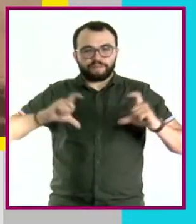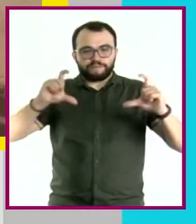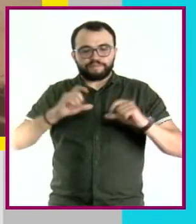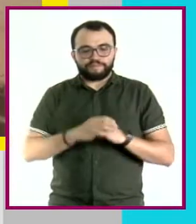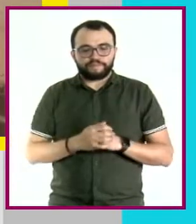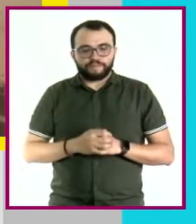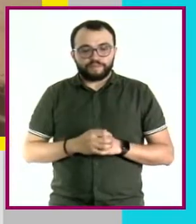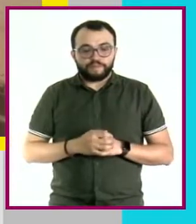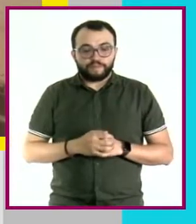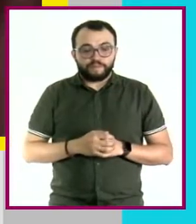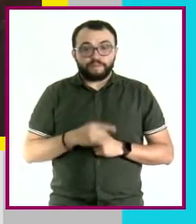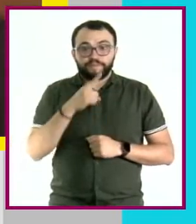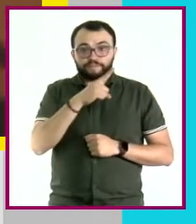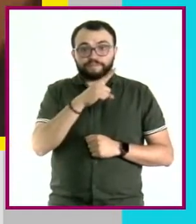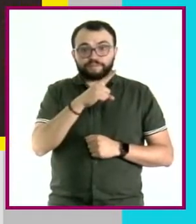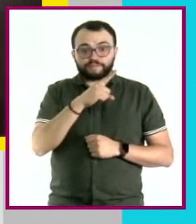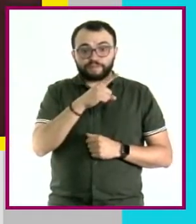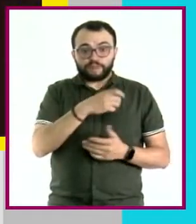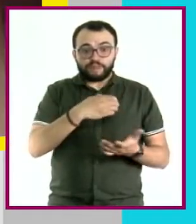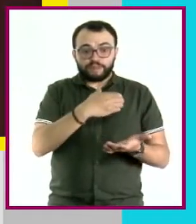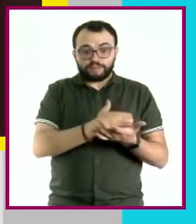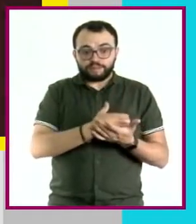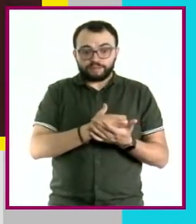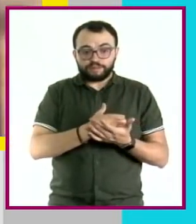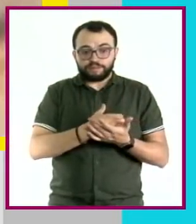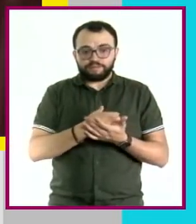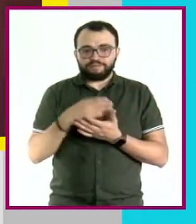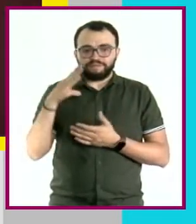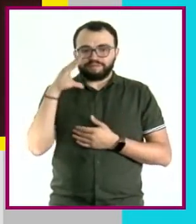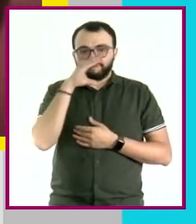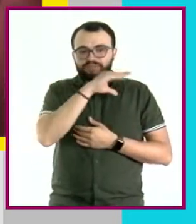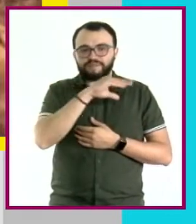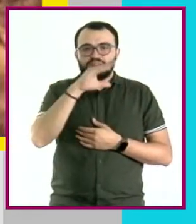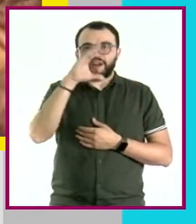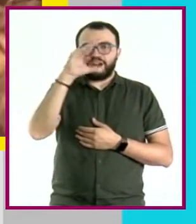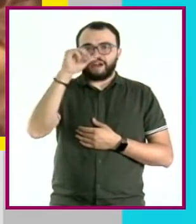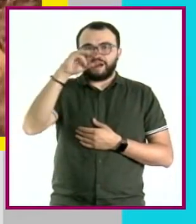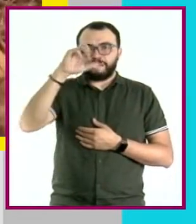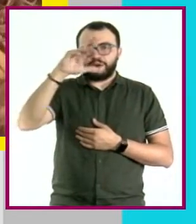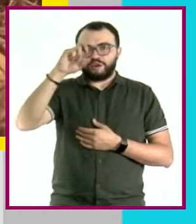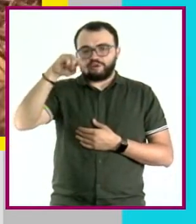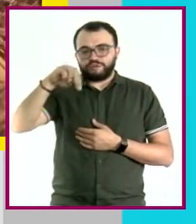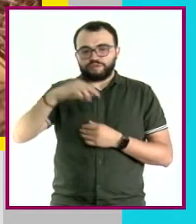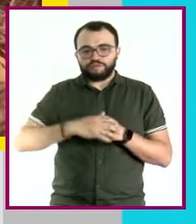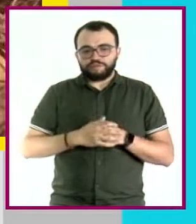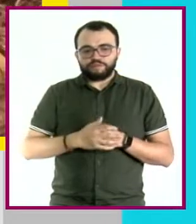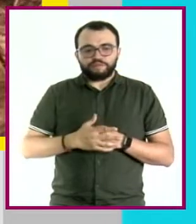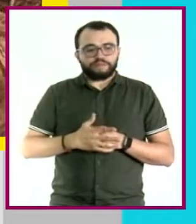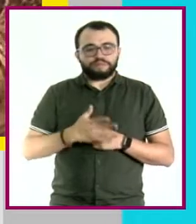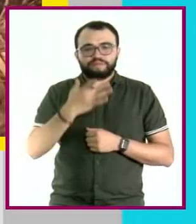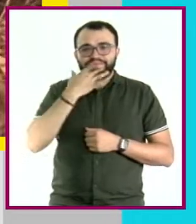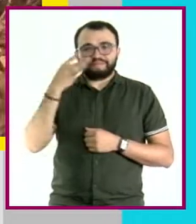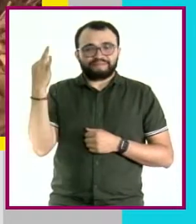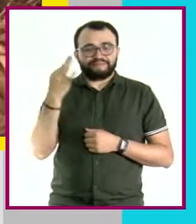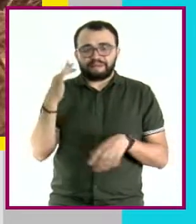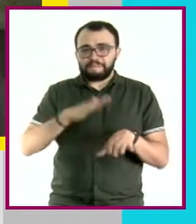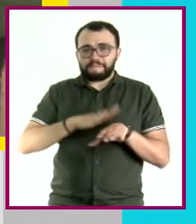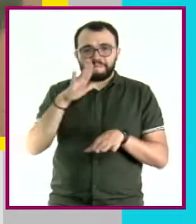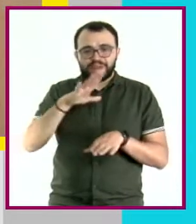Aquí, en el centro de Yaoundé, Camerún, los comerciantes venden algunos de los manjares más apreciados de la región.